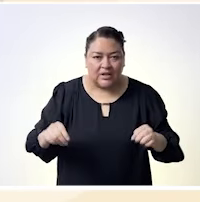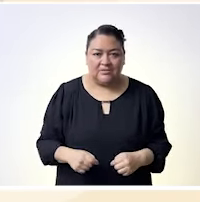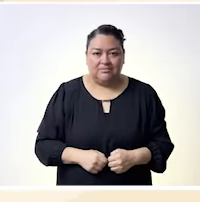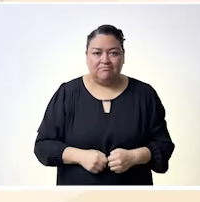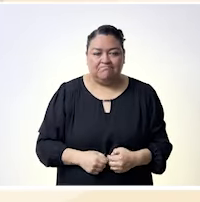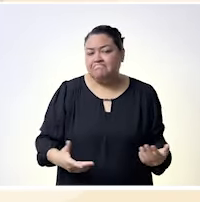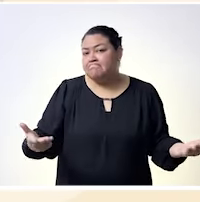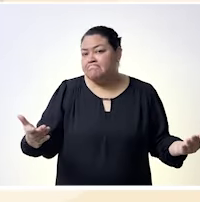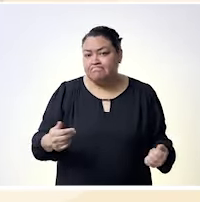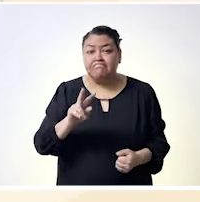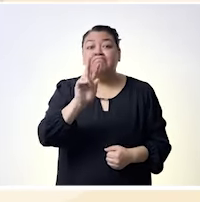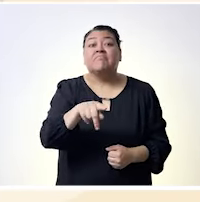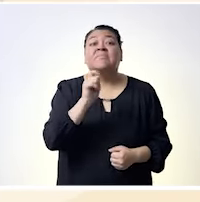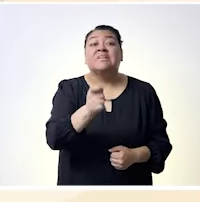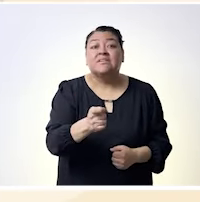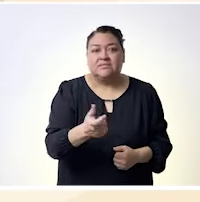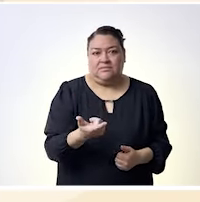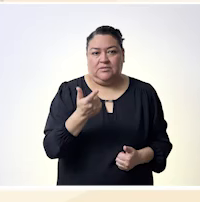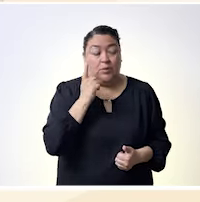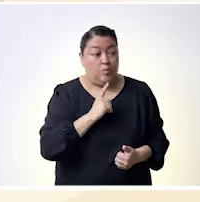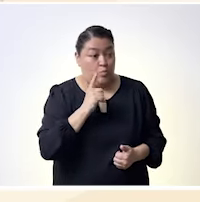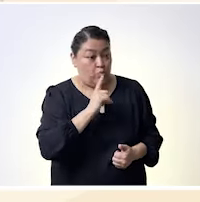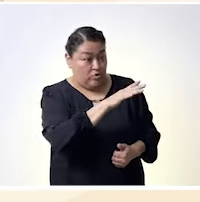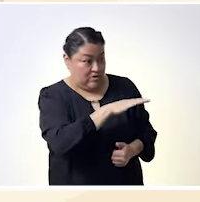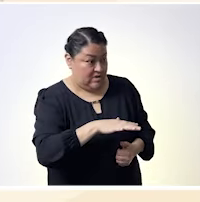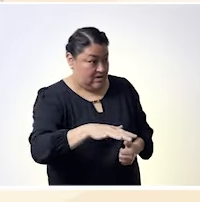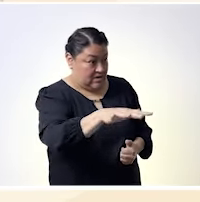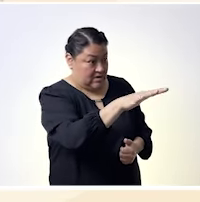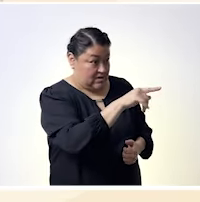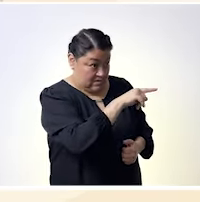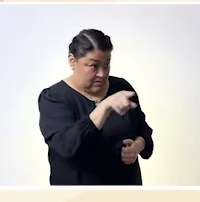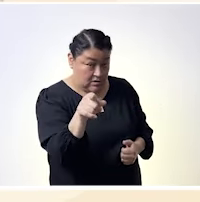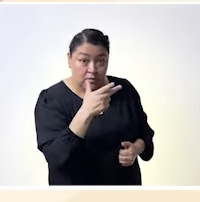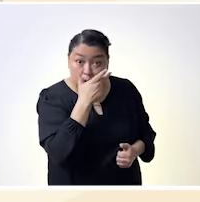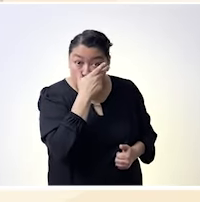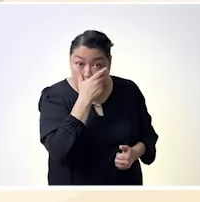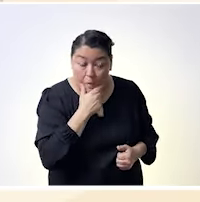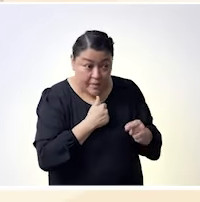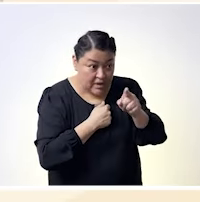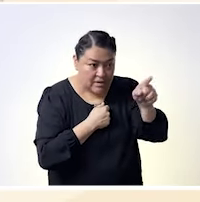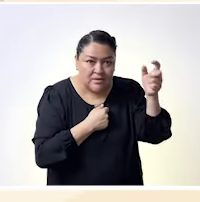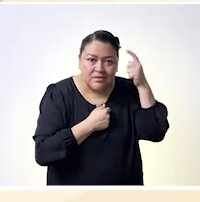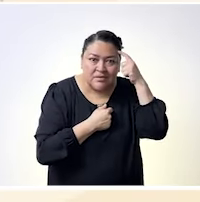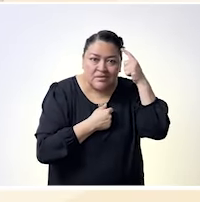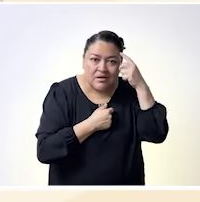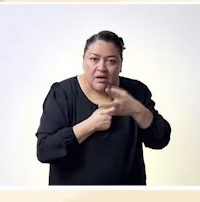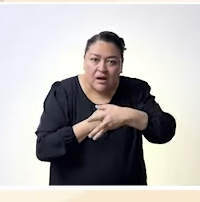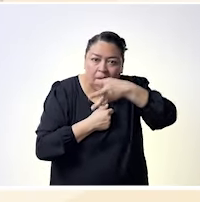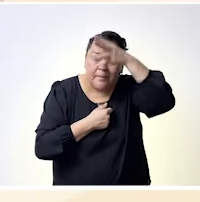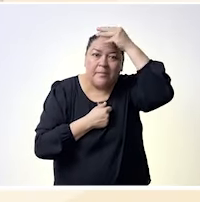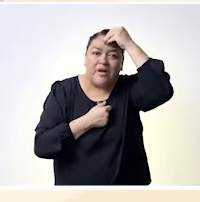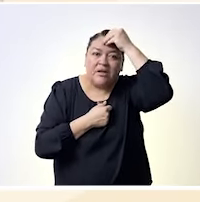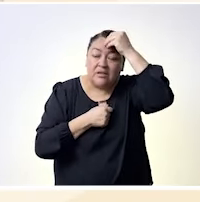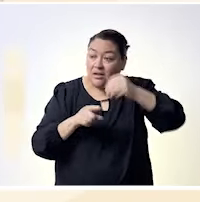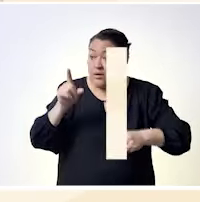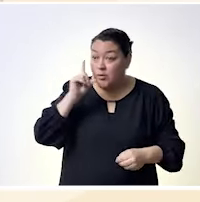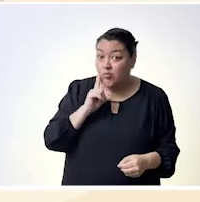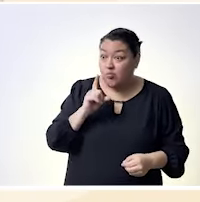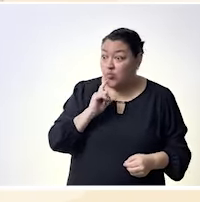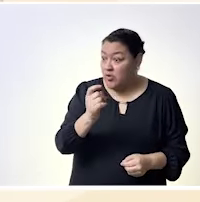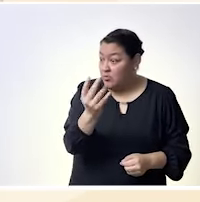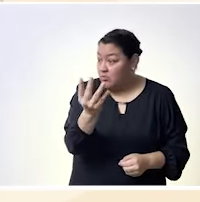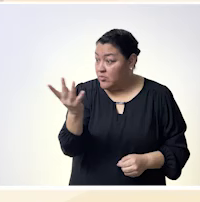y como lo dice la declaración universal de los derechos humanos todas las personas nacemos libres en igualdad